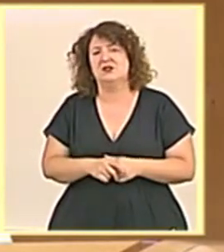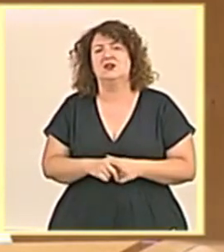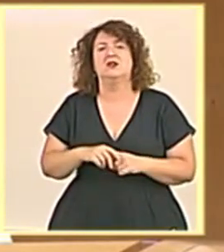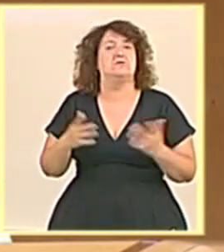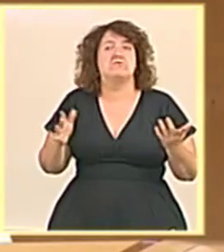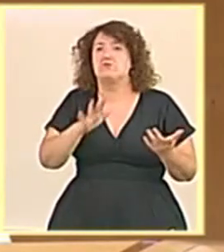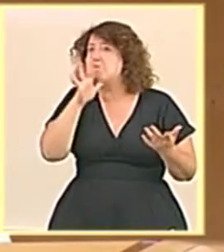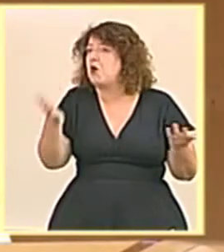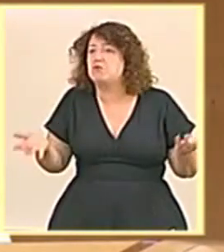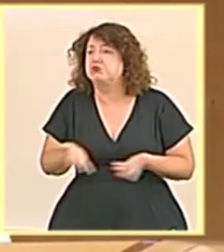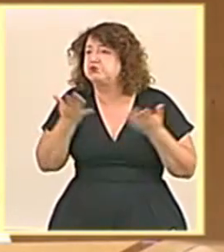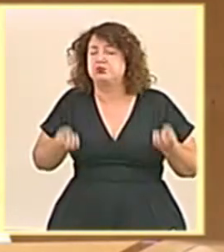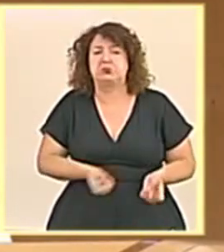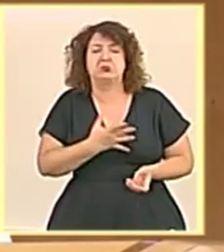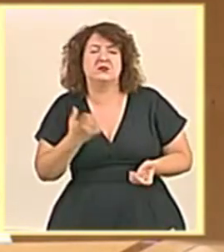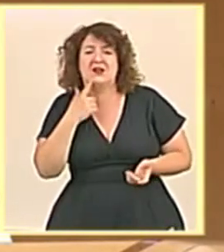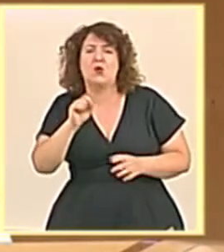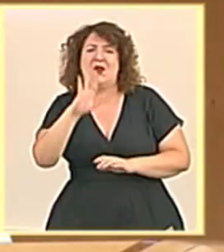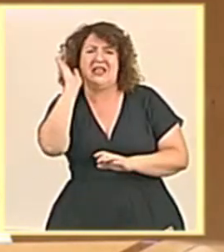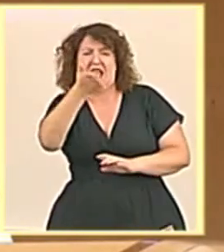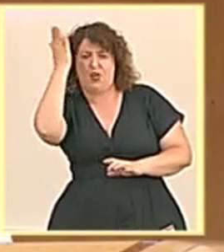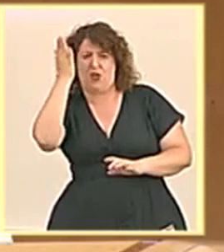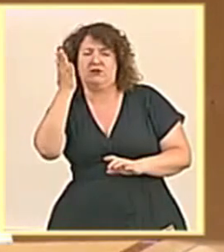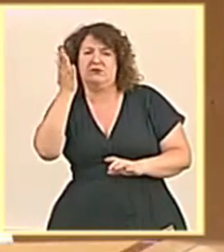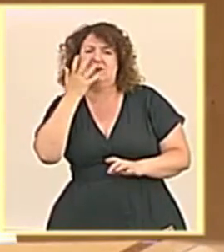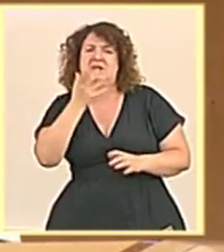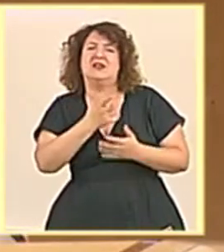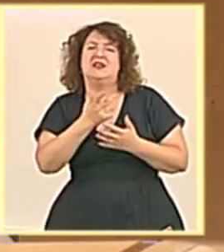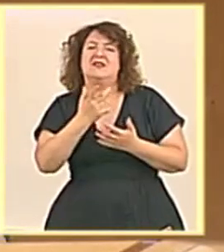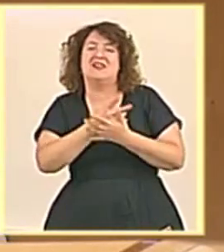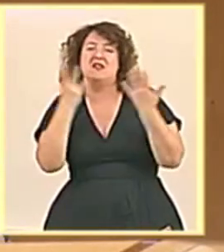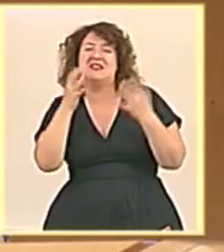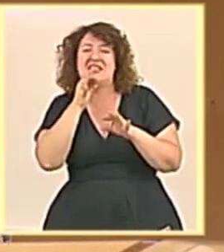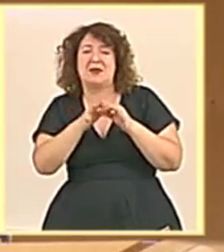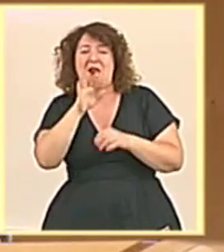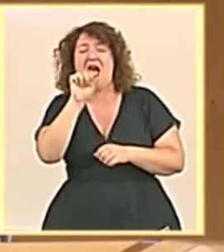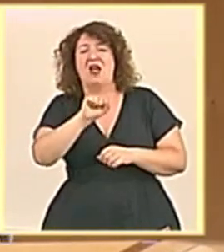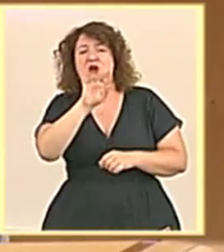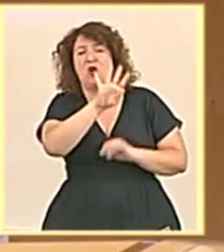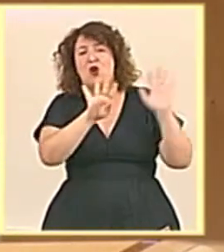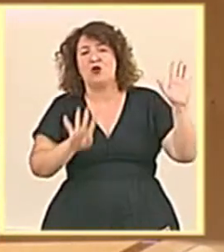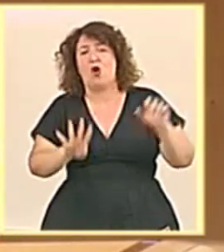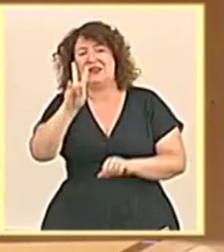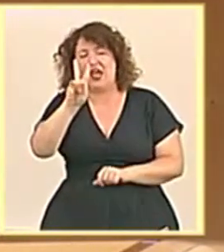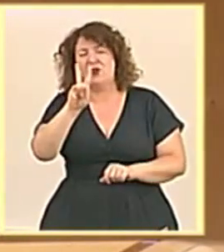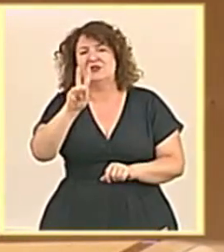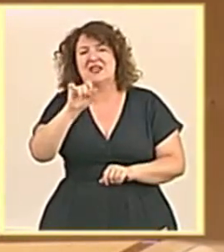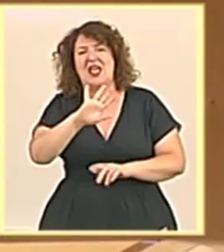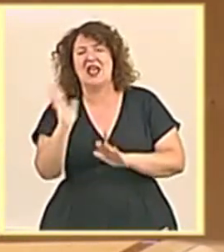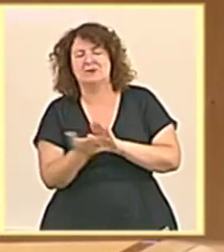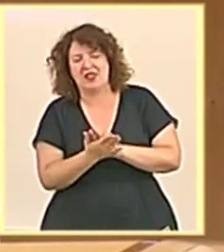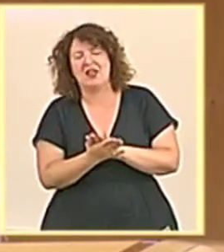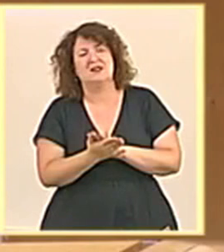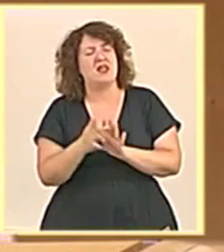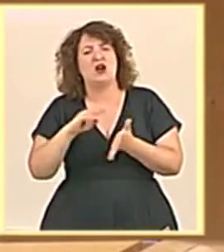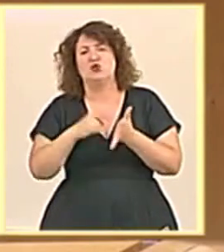amparase, motivo por el cual sincó un expediente sancionador con fecha 17 de septiembre del año 92, expediente que